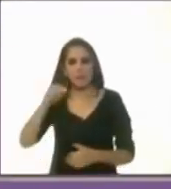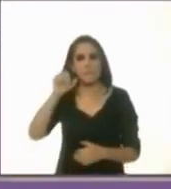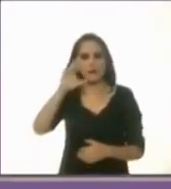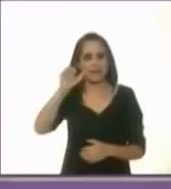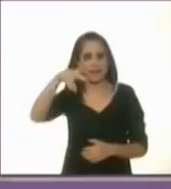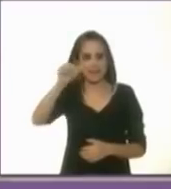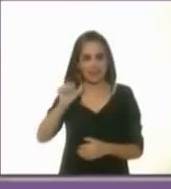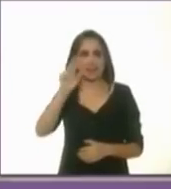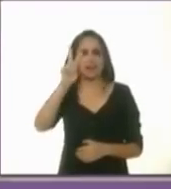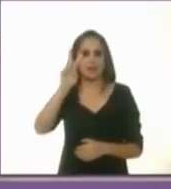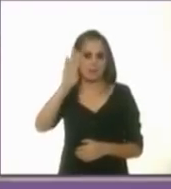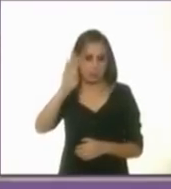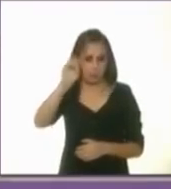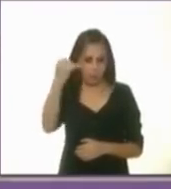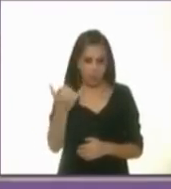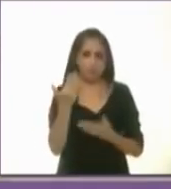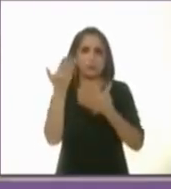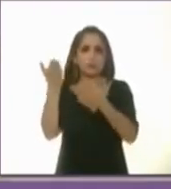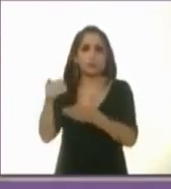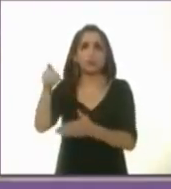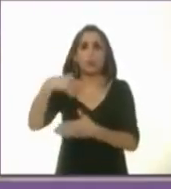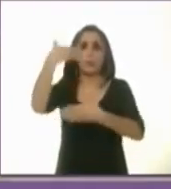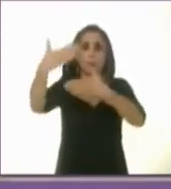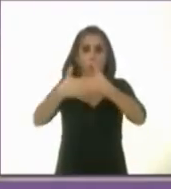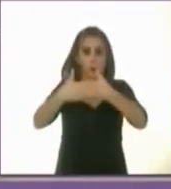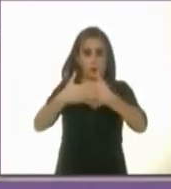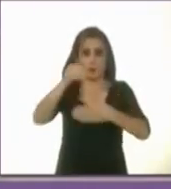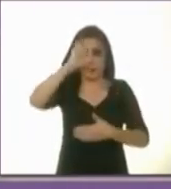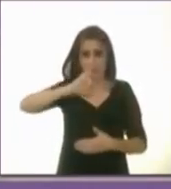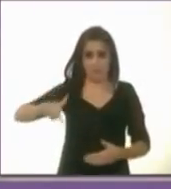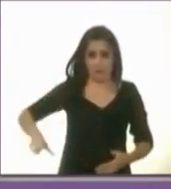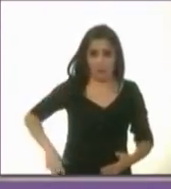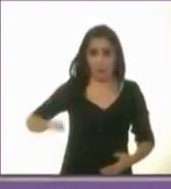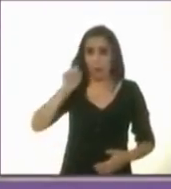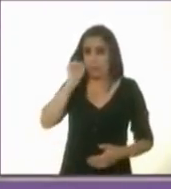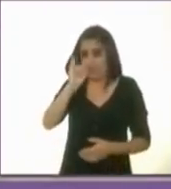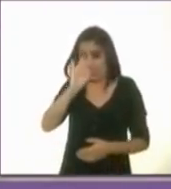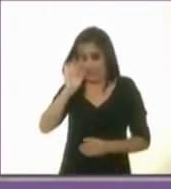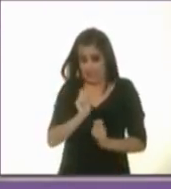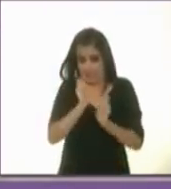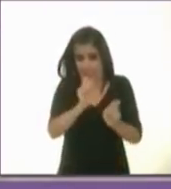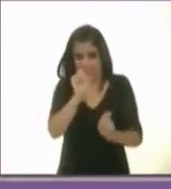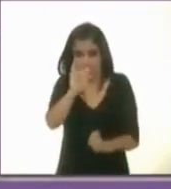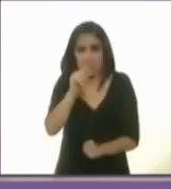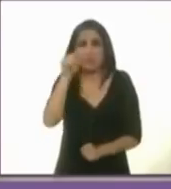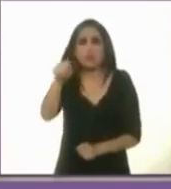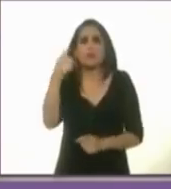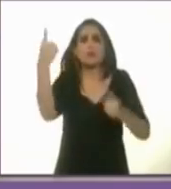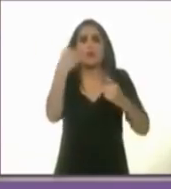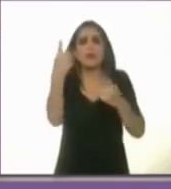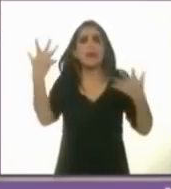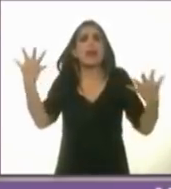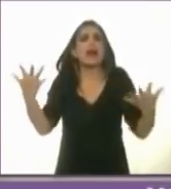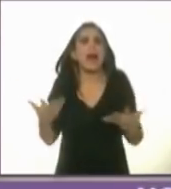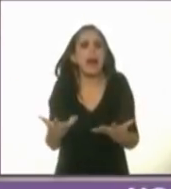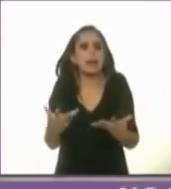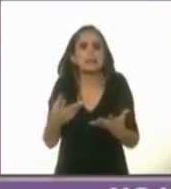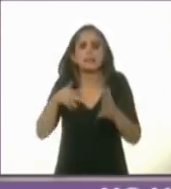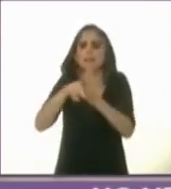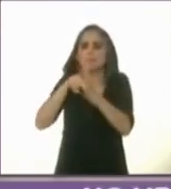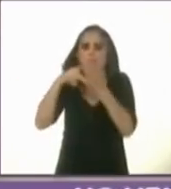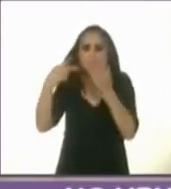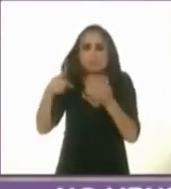candidata si se convierte en la próxima jefa de gobierno de la capital del país cuáles van a ser los titulares de la prensa